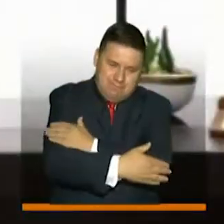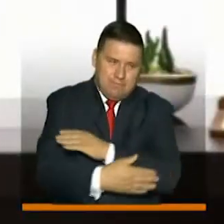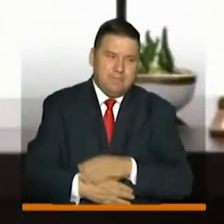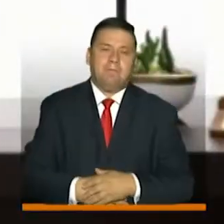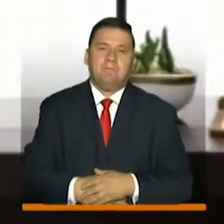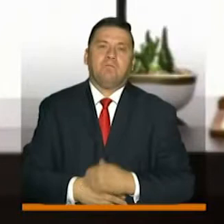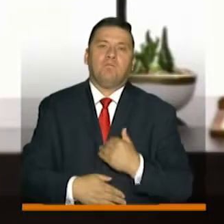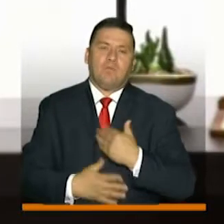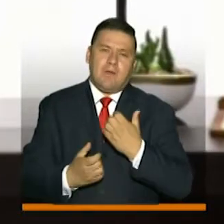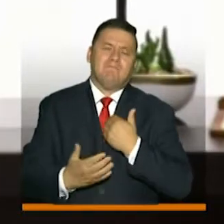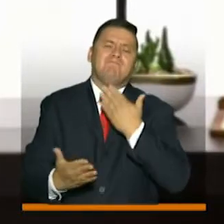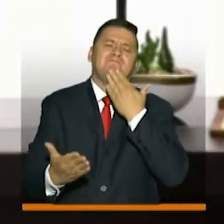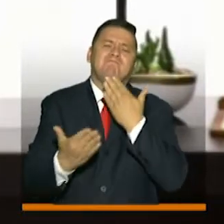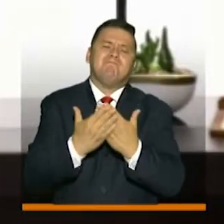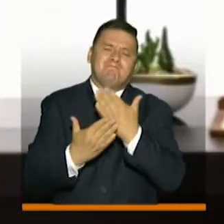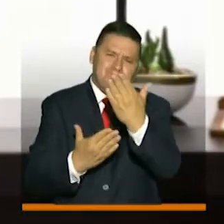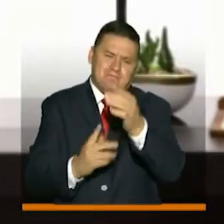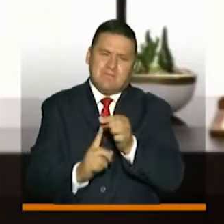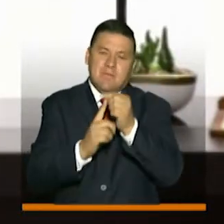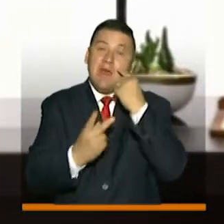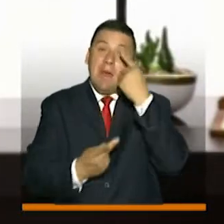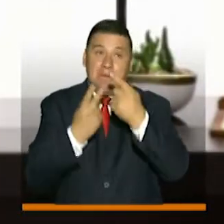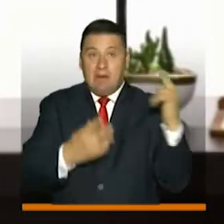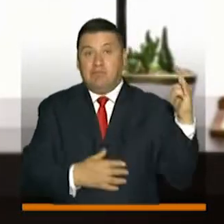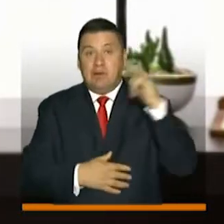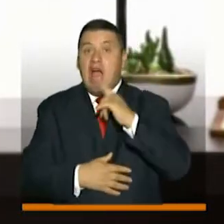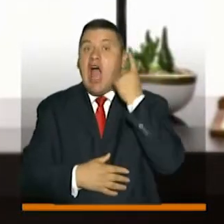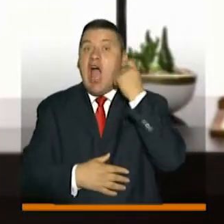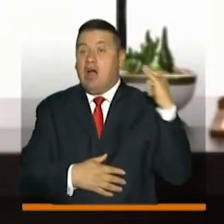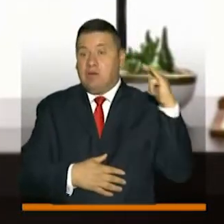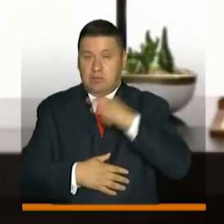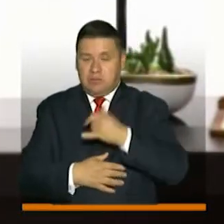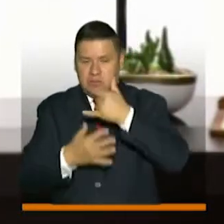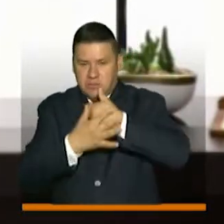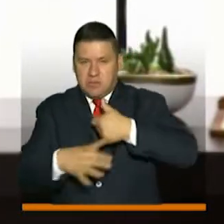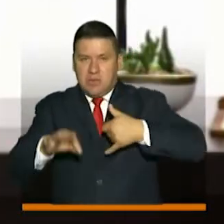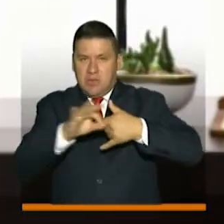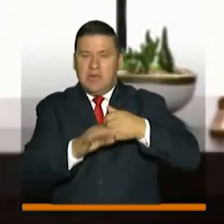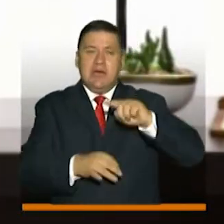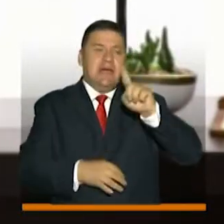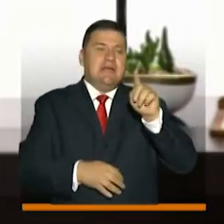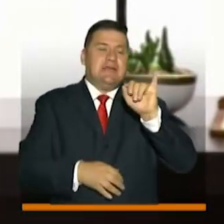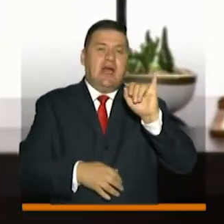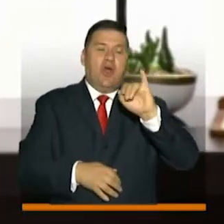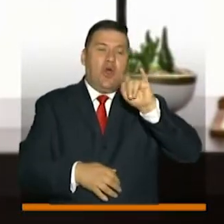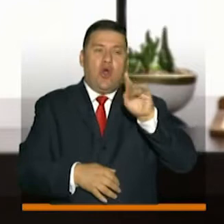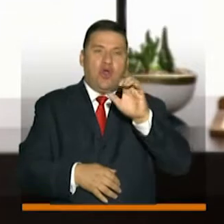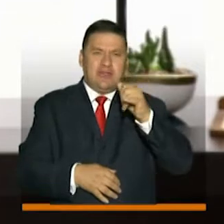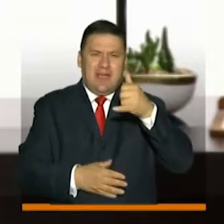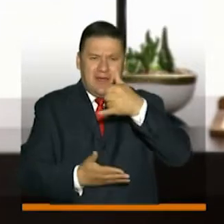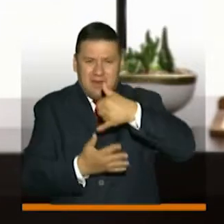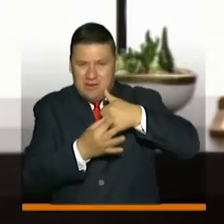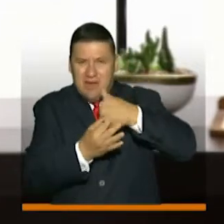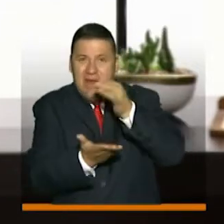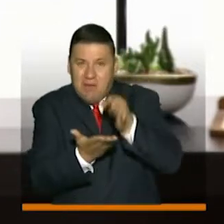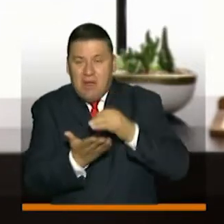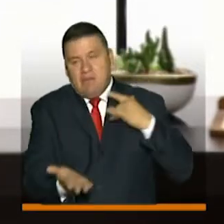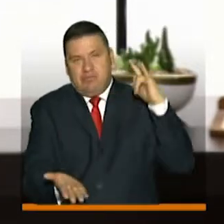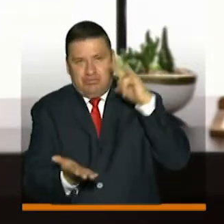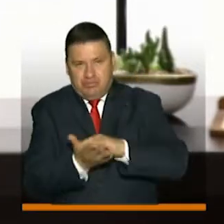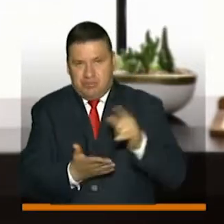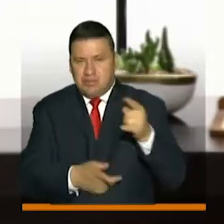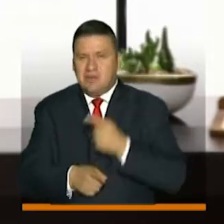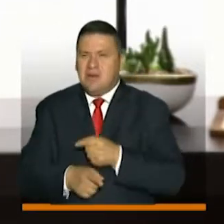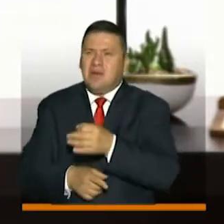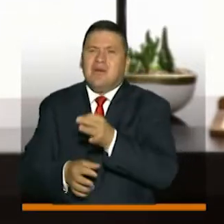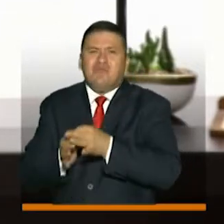darle un agradecimiento muy especial por su visita el día de ayer a San José del Guaviare en el centro poblado La Carpa. Como usted lo manifestara,